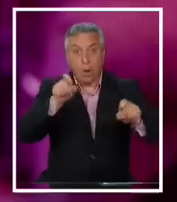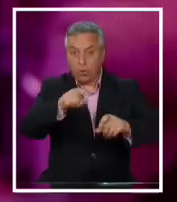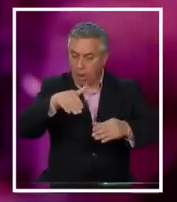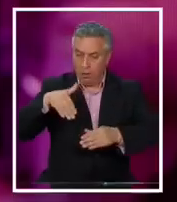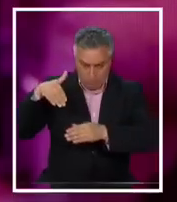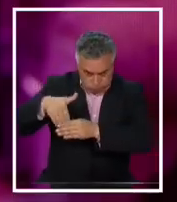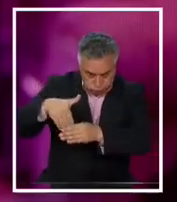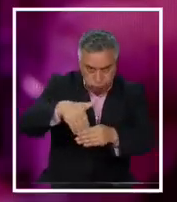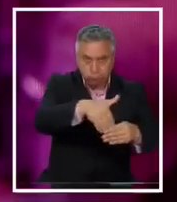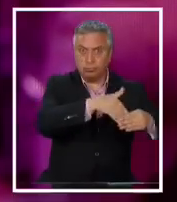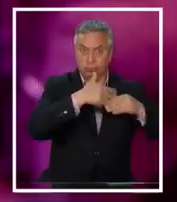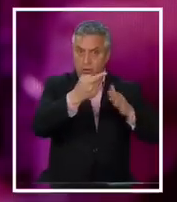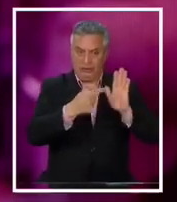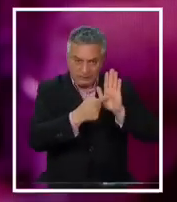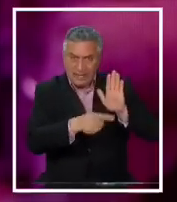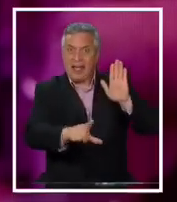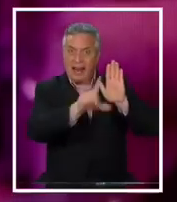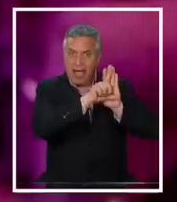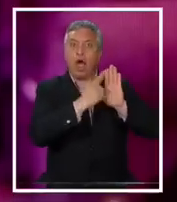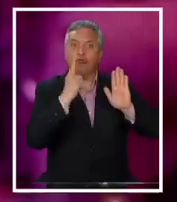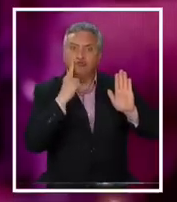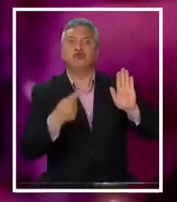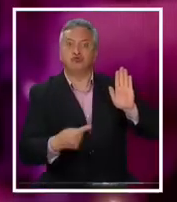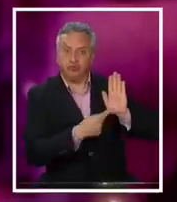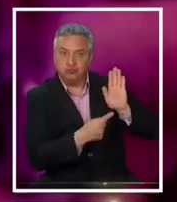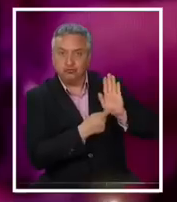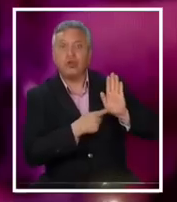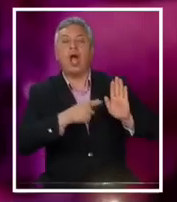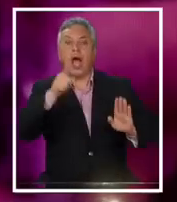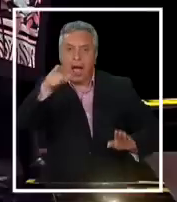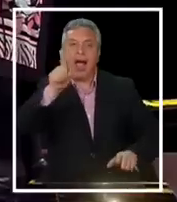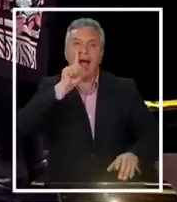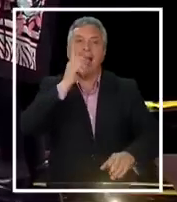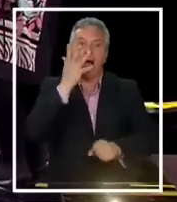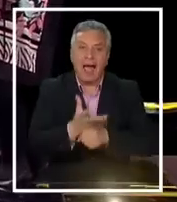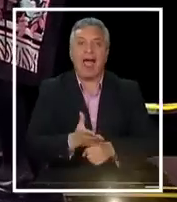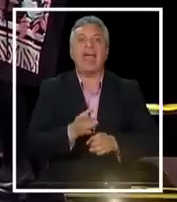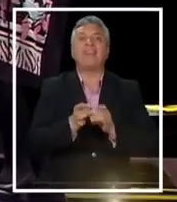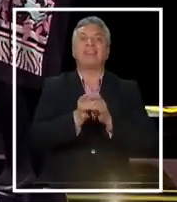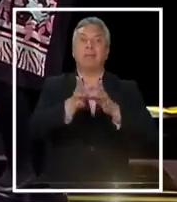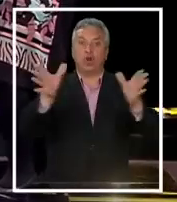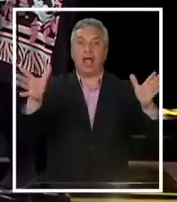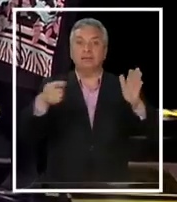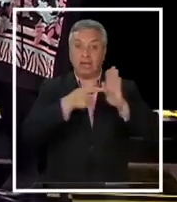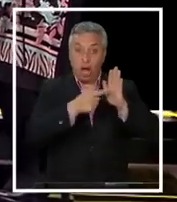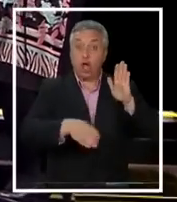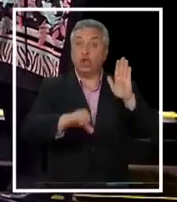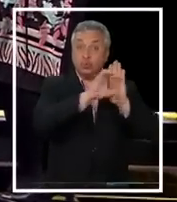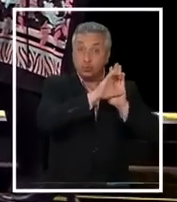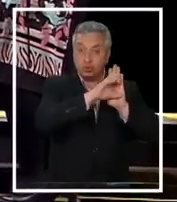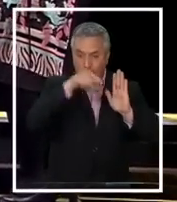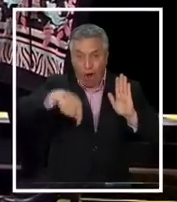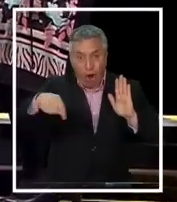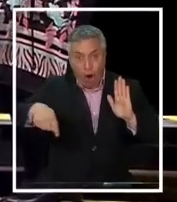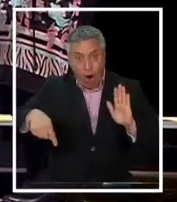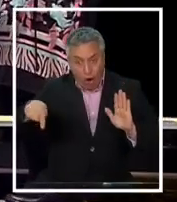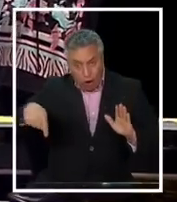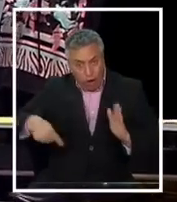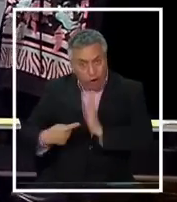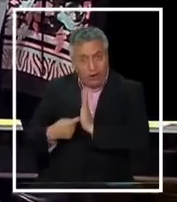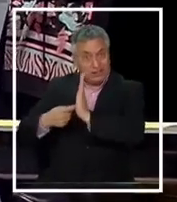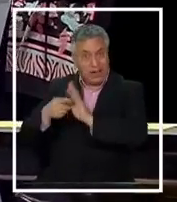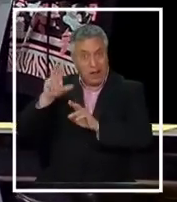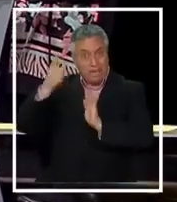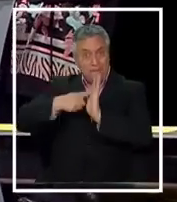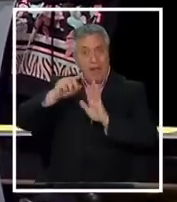populares de ley que se establecen en esta constitución. Ahí tenemos democracia, porque la constitución finalmente, que nos rige hoy día, efectivamente